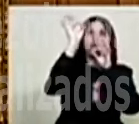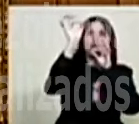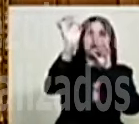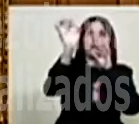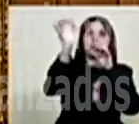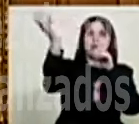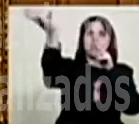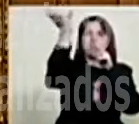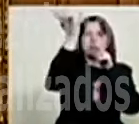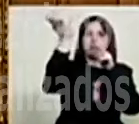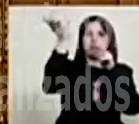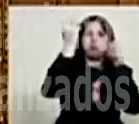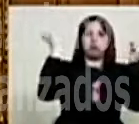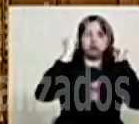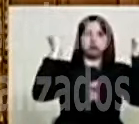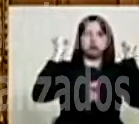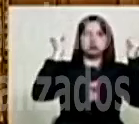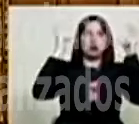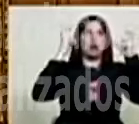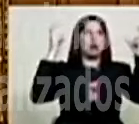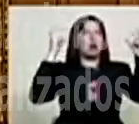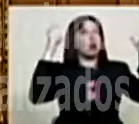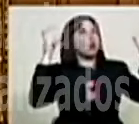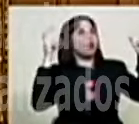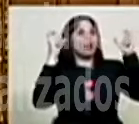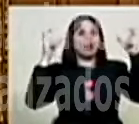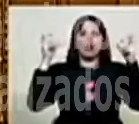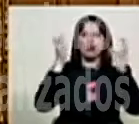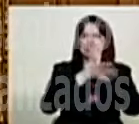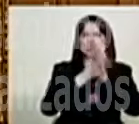El dron entra con un gran ruido sobre nuestras cabezas.